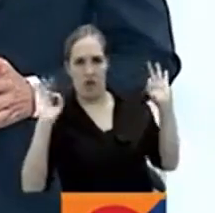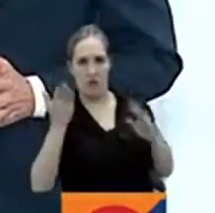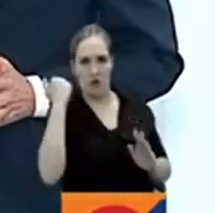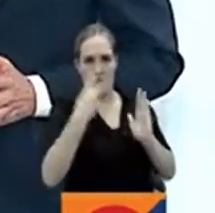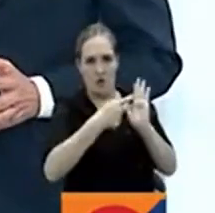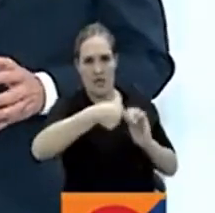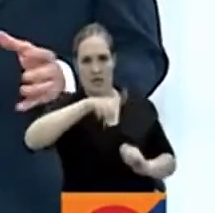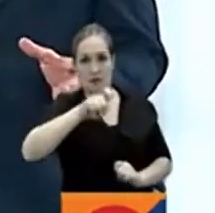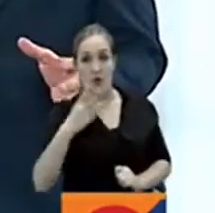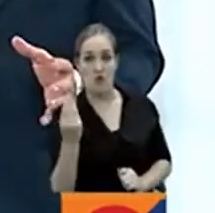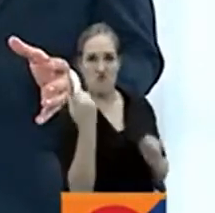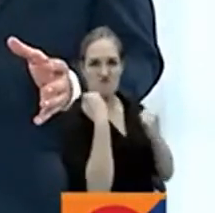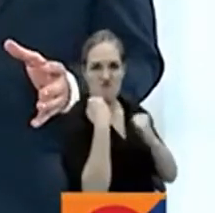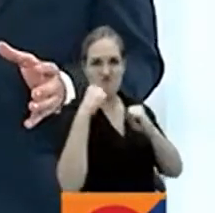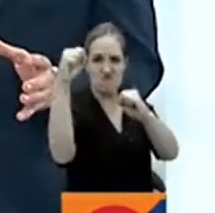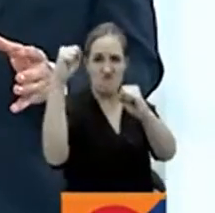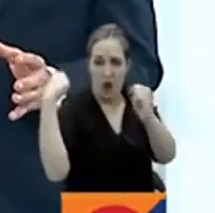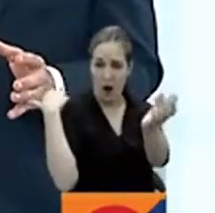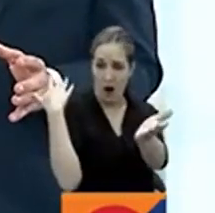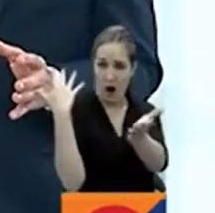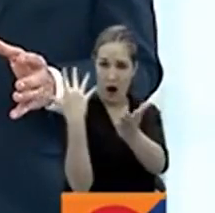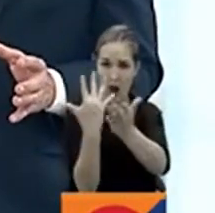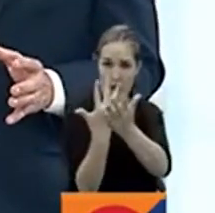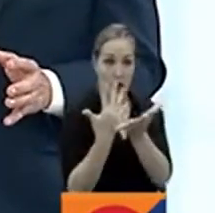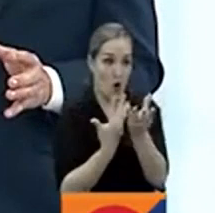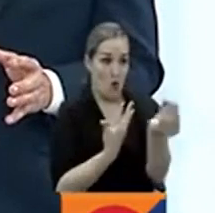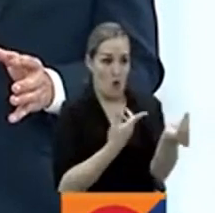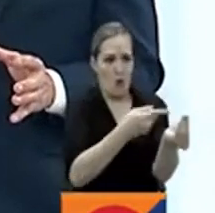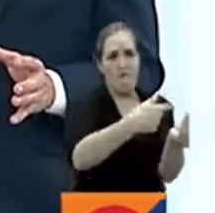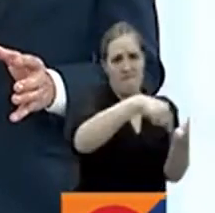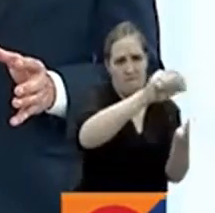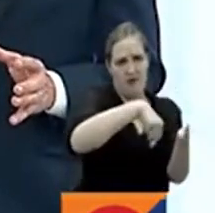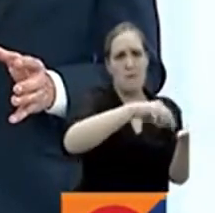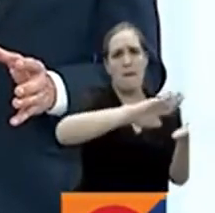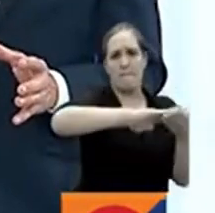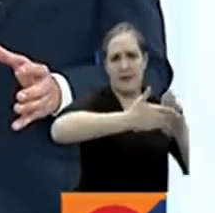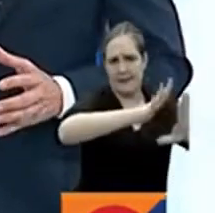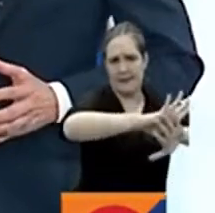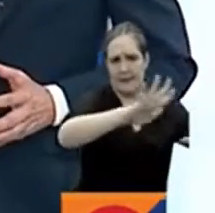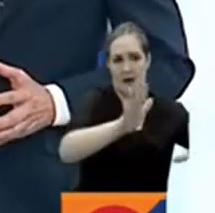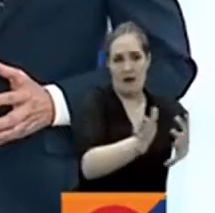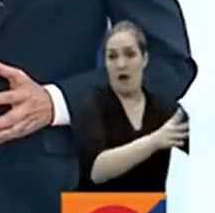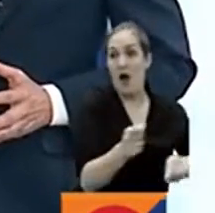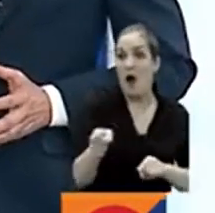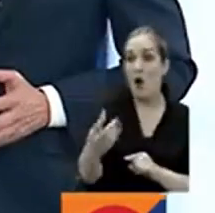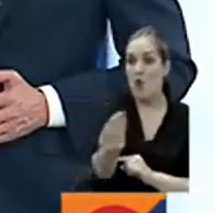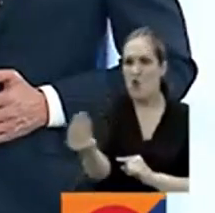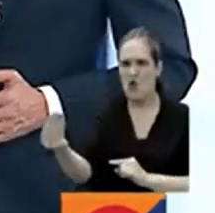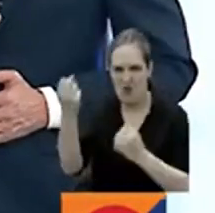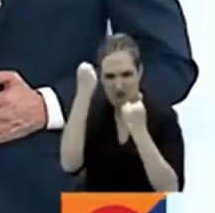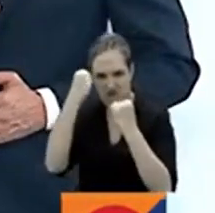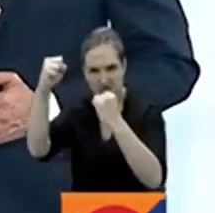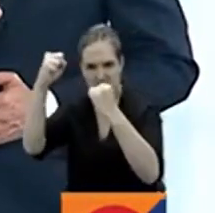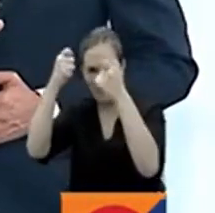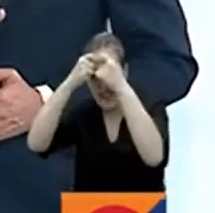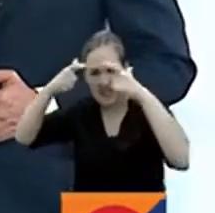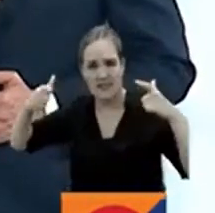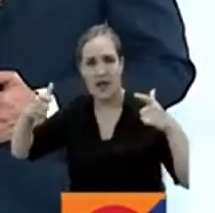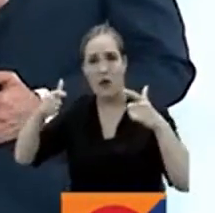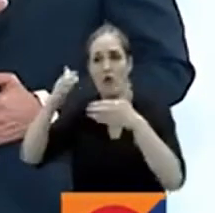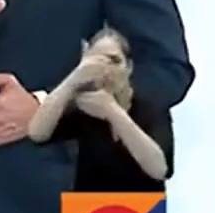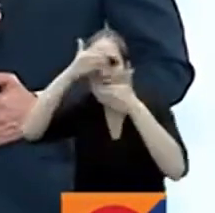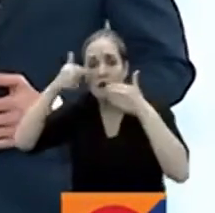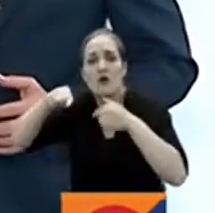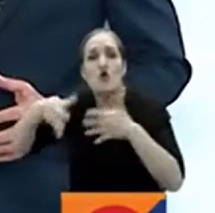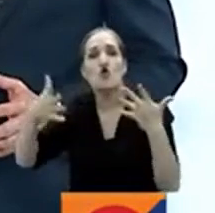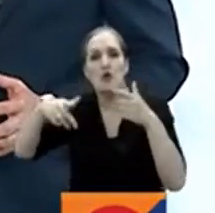presidente Gustavo Petro. Según se ha podido conocer, el Estado Mayor Central estaría reunido en algún punto de los llanos del Yarí en el departamento del Meta. Se